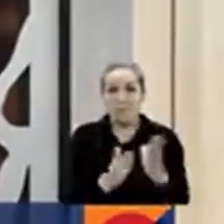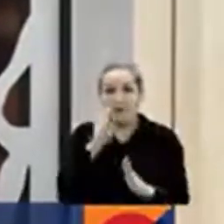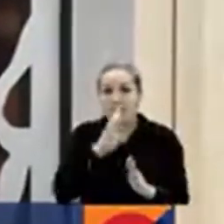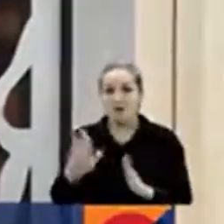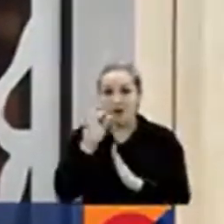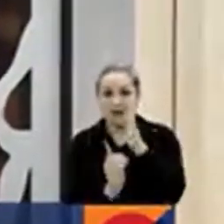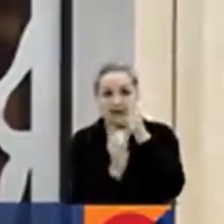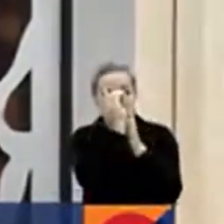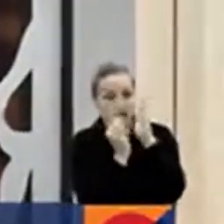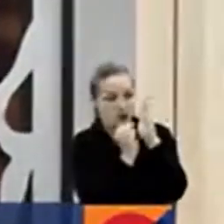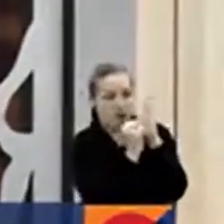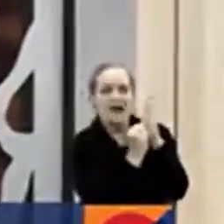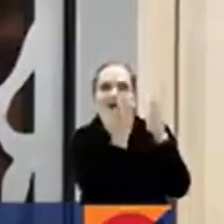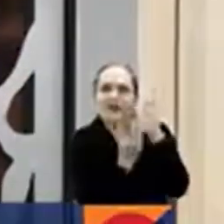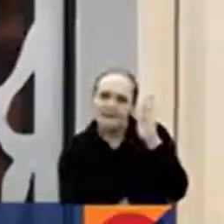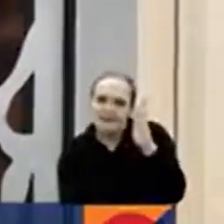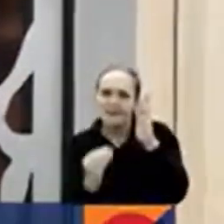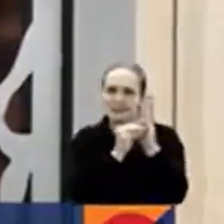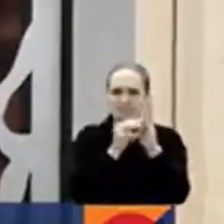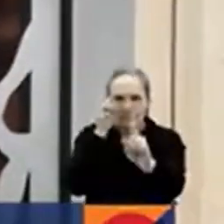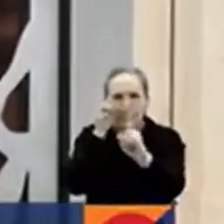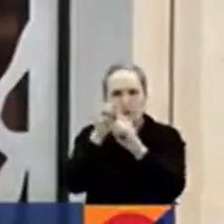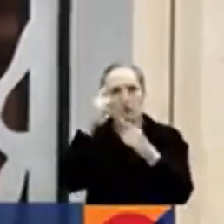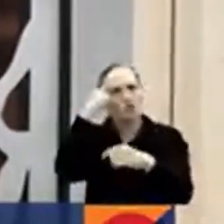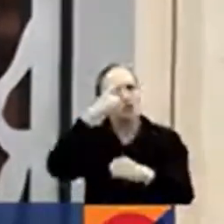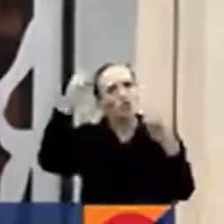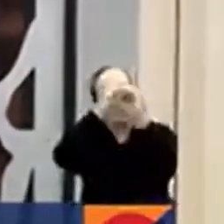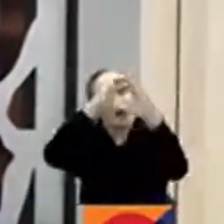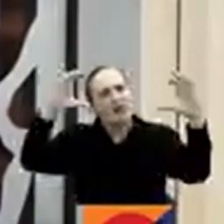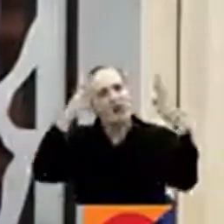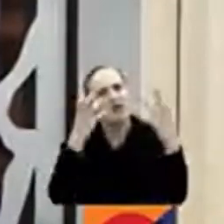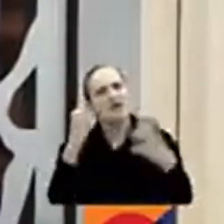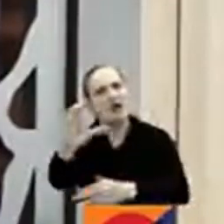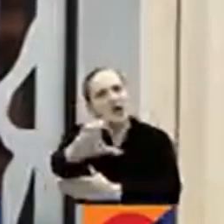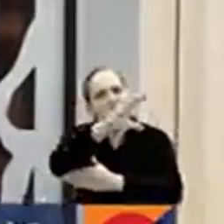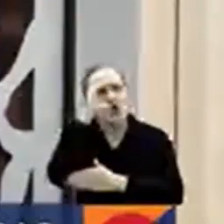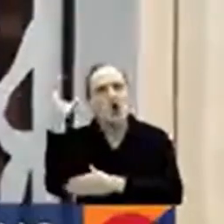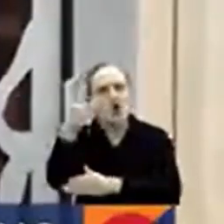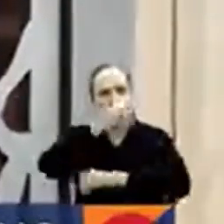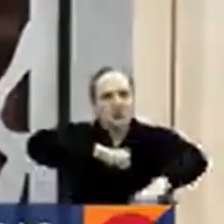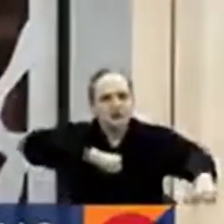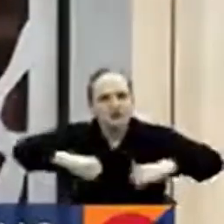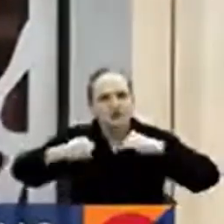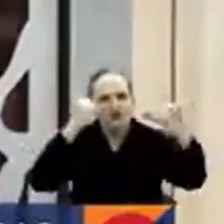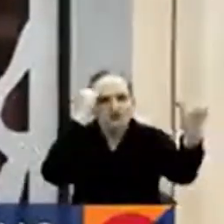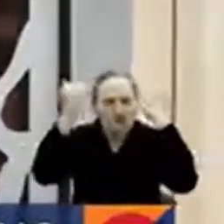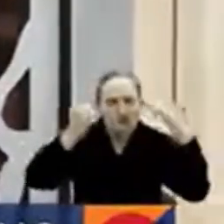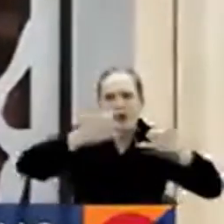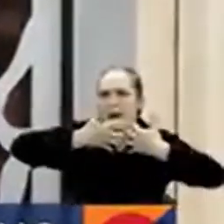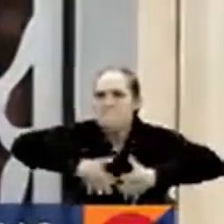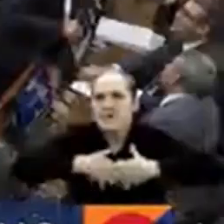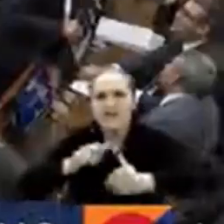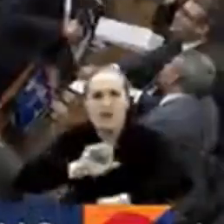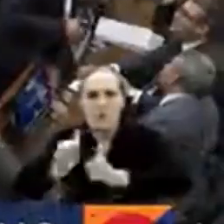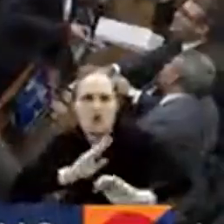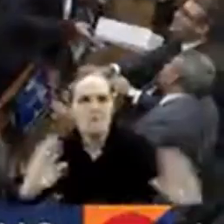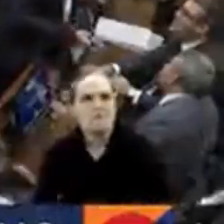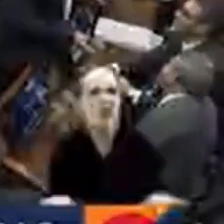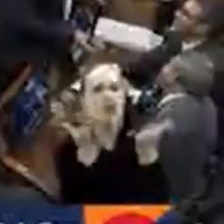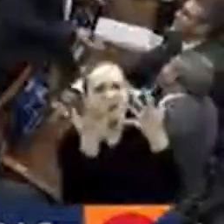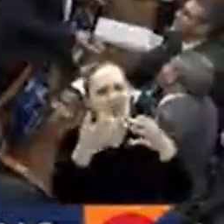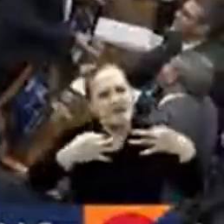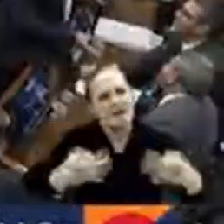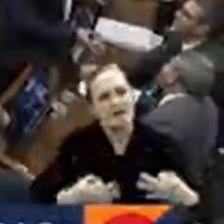a que ese sueño de tener un colombiaín, un colombia de emprendimiento, un colombia deportivo, sea una realidad.